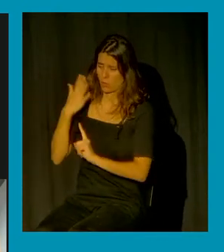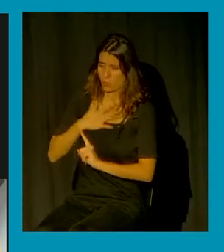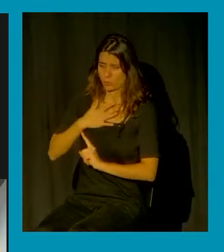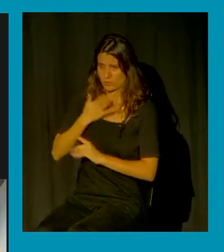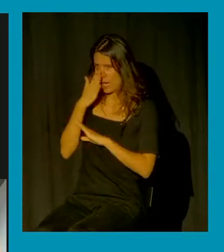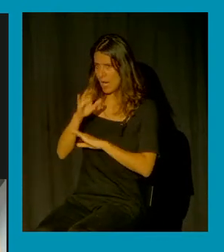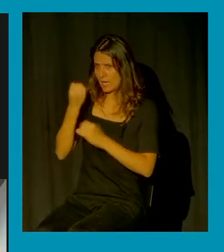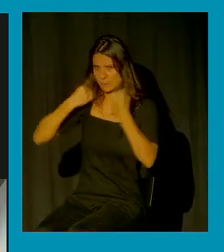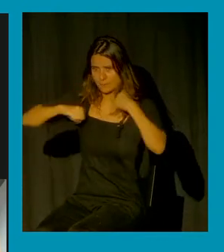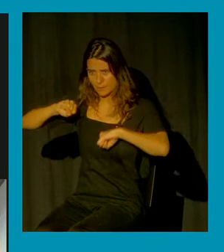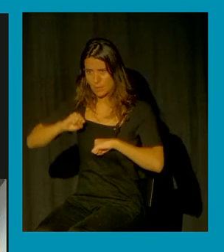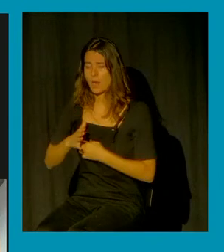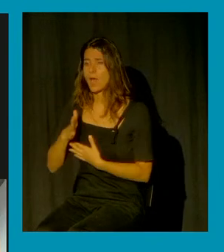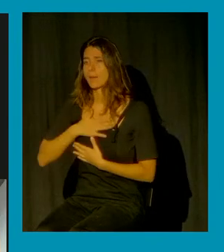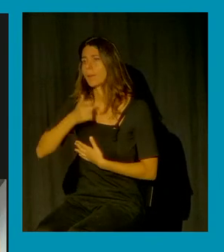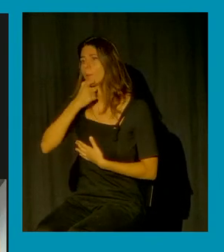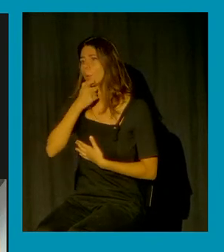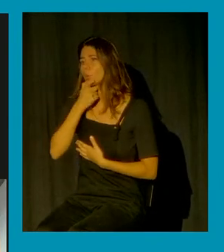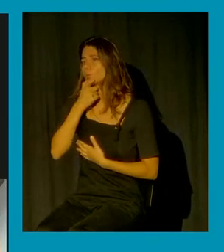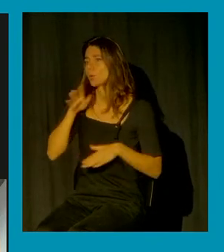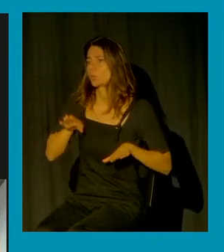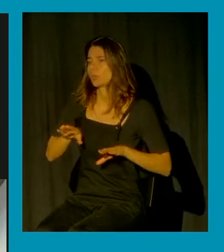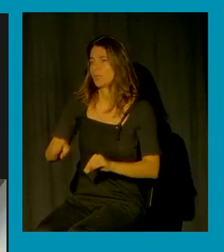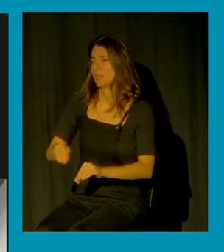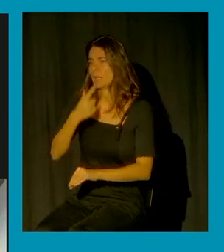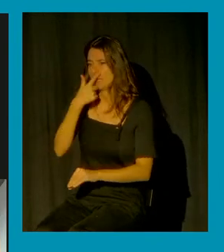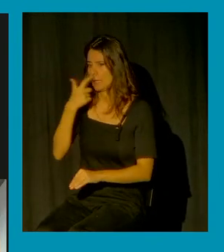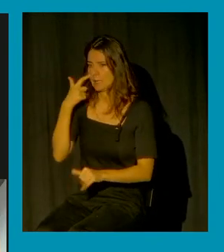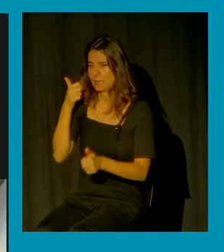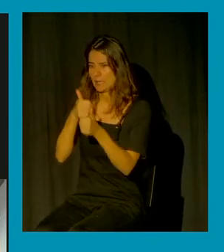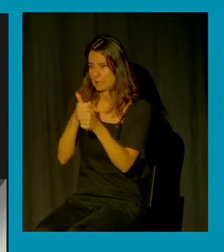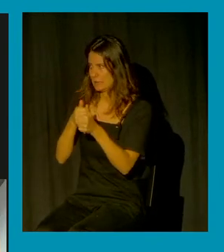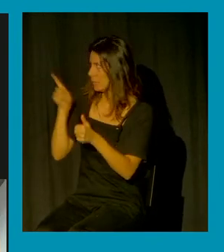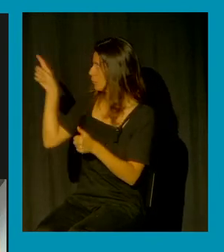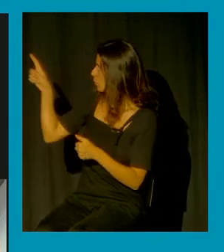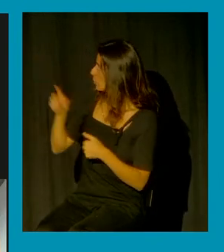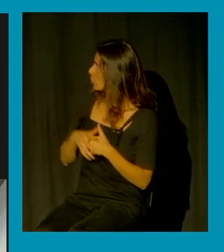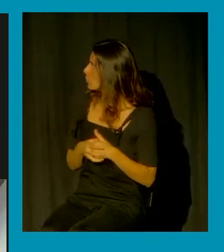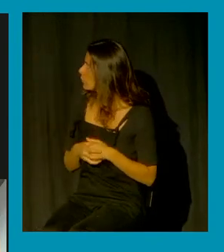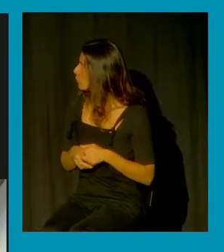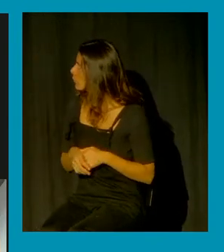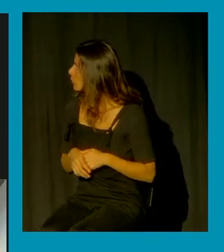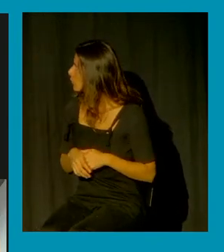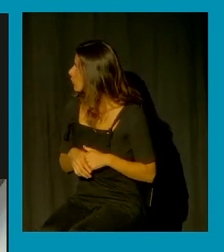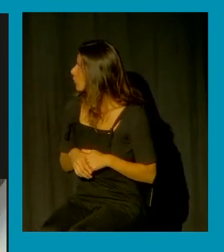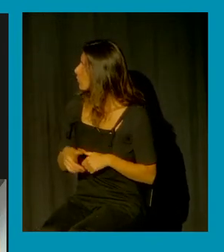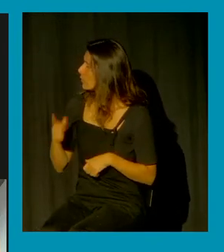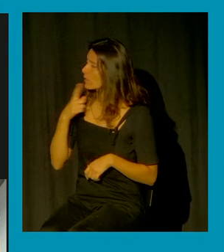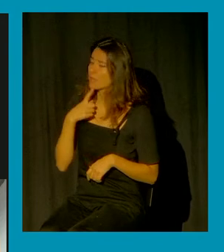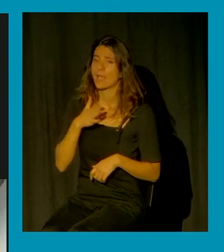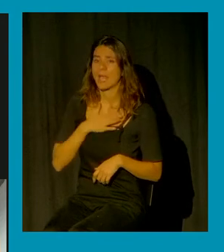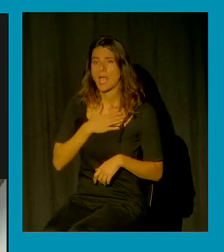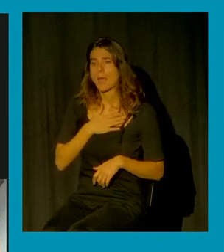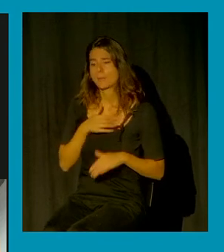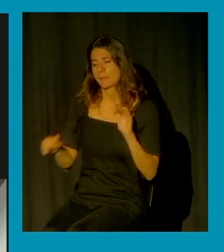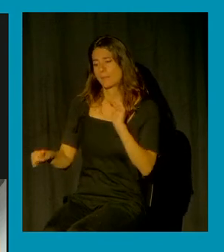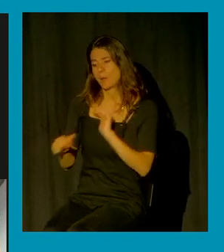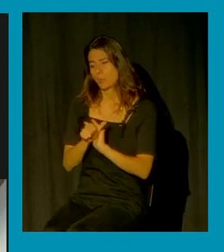un grupo de discusión que decía a mí me han violado dos veces las dos sin violencia y no he